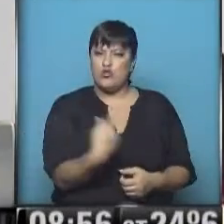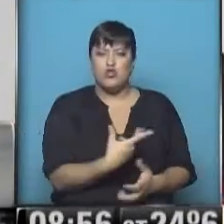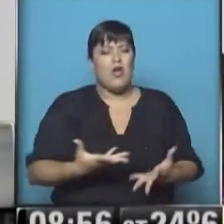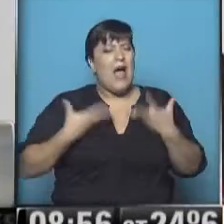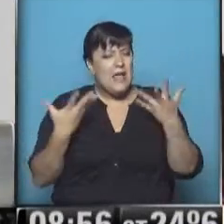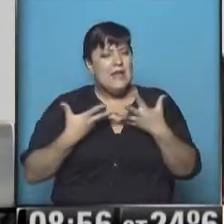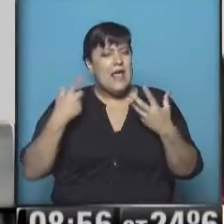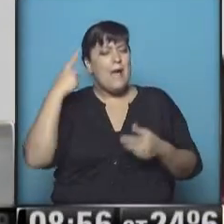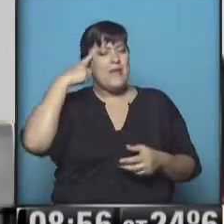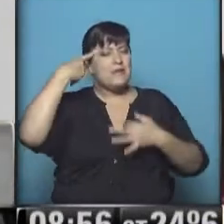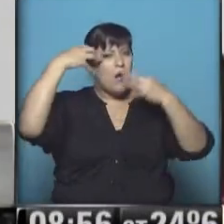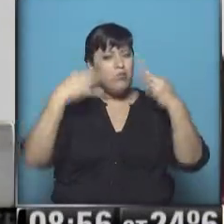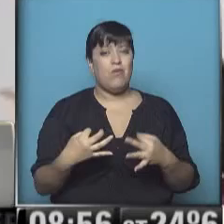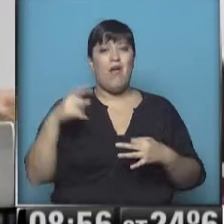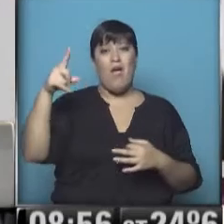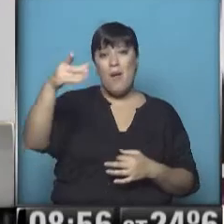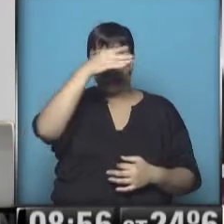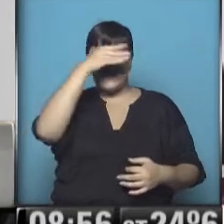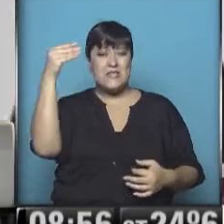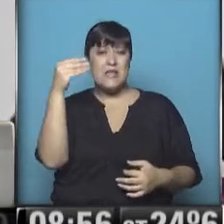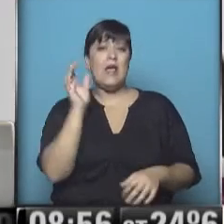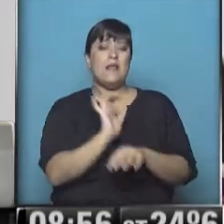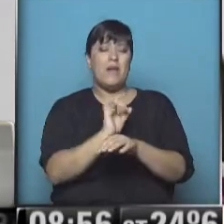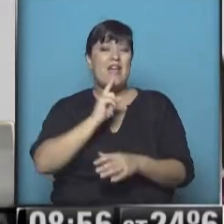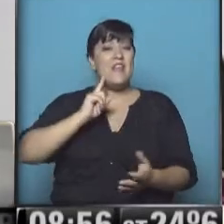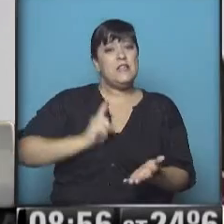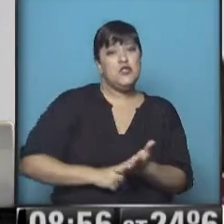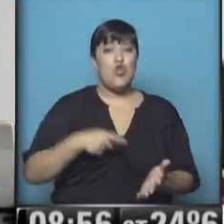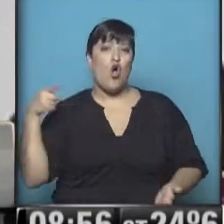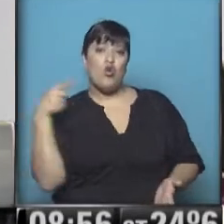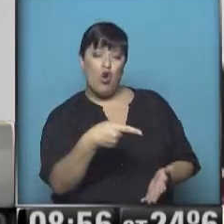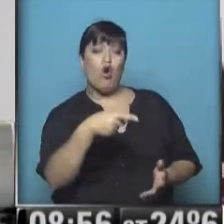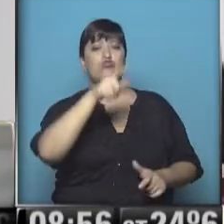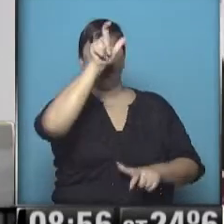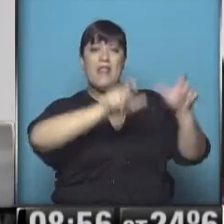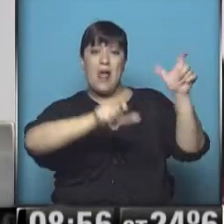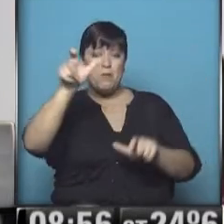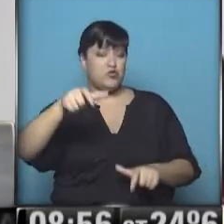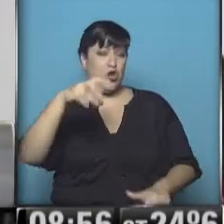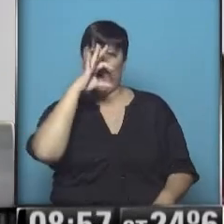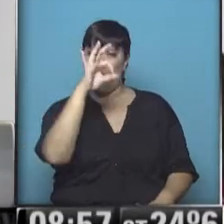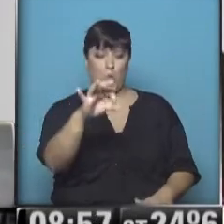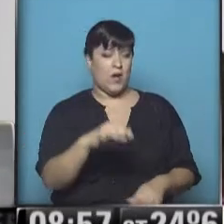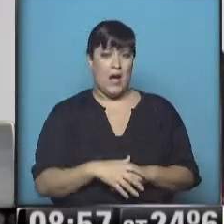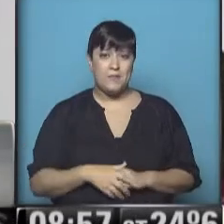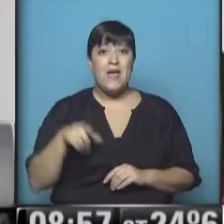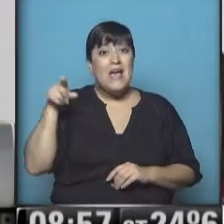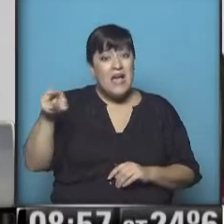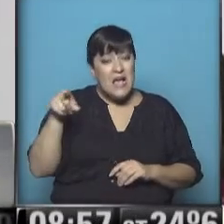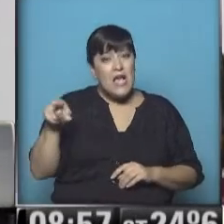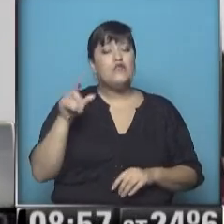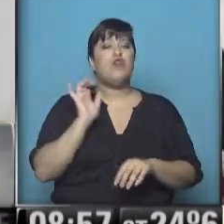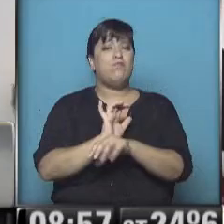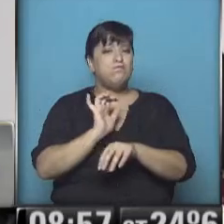que nunca nuestra presidenta tomó una sola decisión en contra del interés de la mayoría de los argentinos. Y eso hace que uno